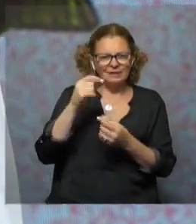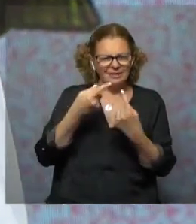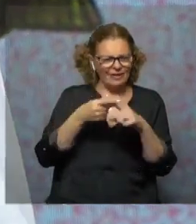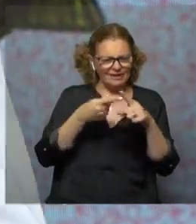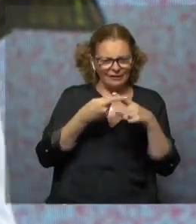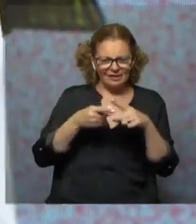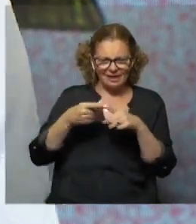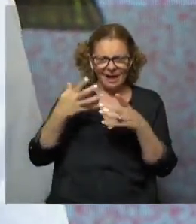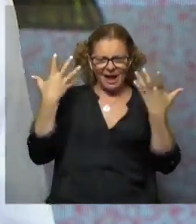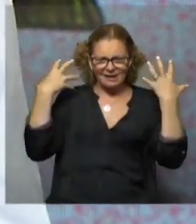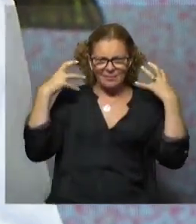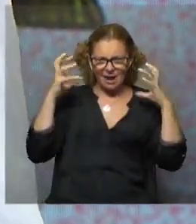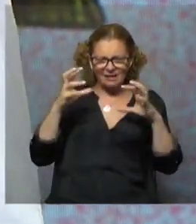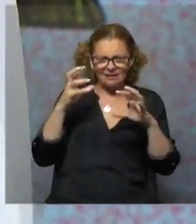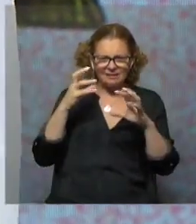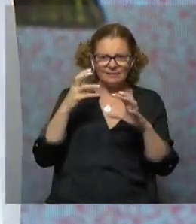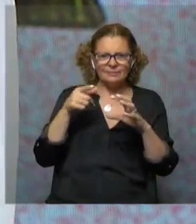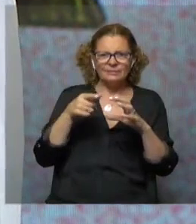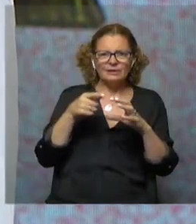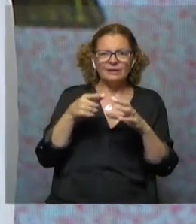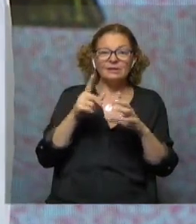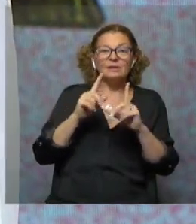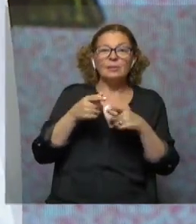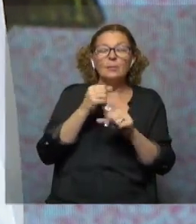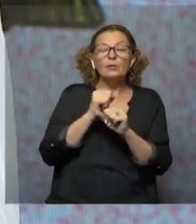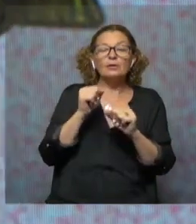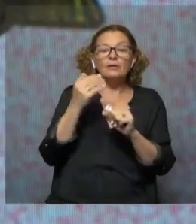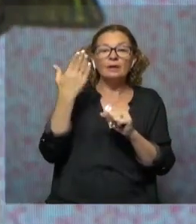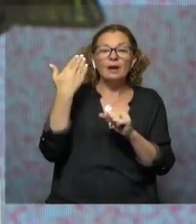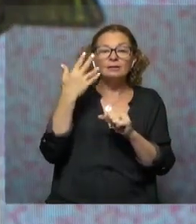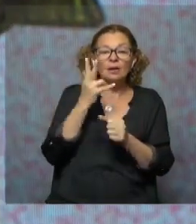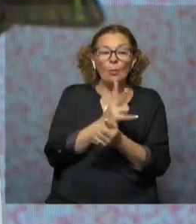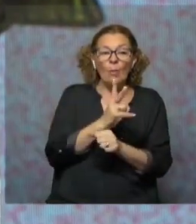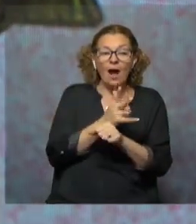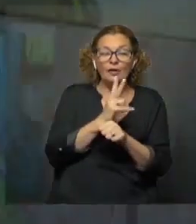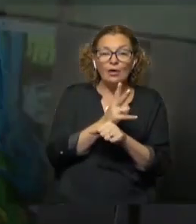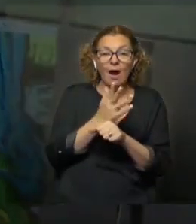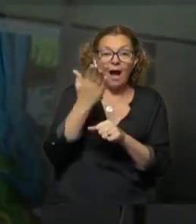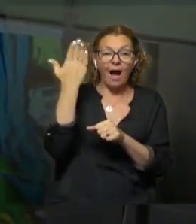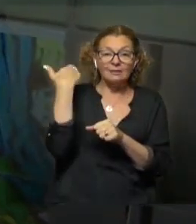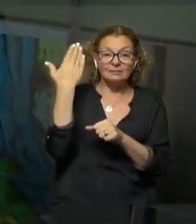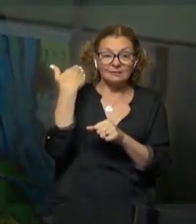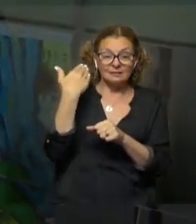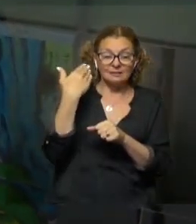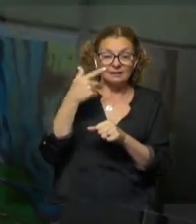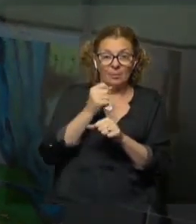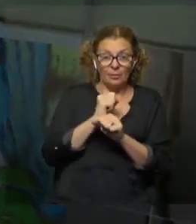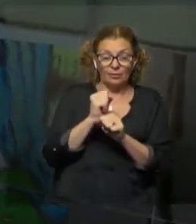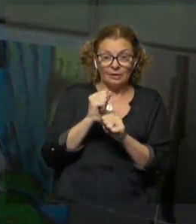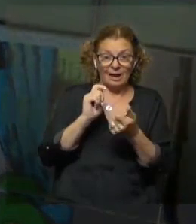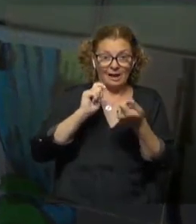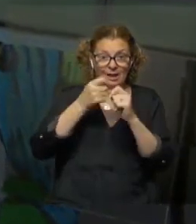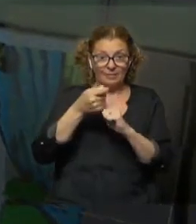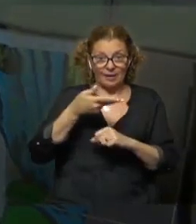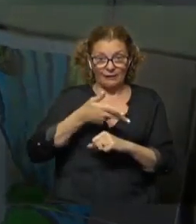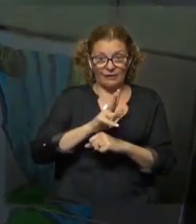gliptodontes, incluso que podría haber habido actividad humana, que podría incluso cambiar fechas